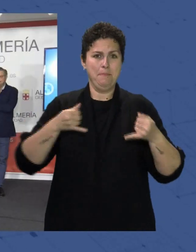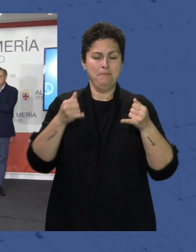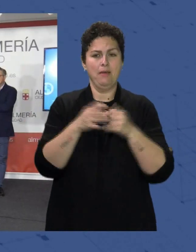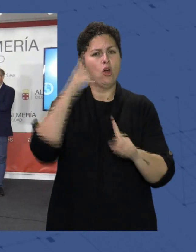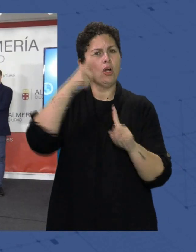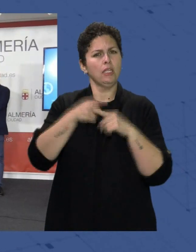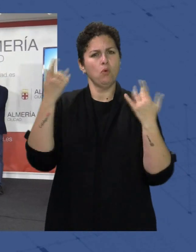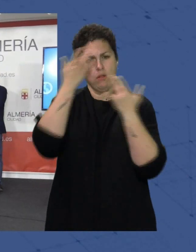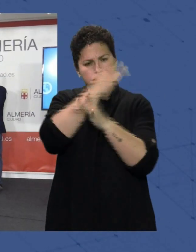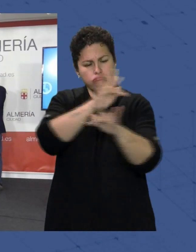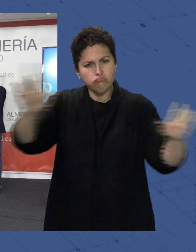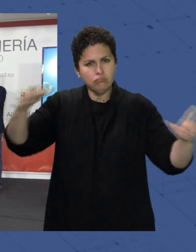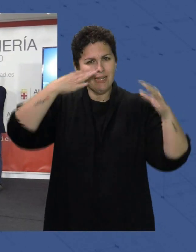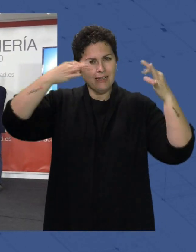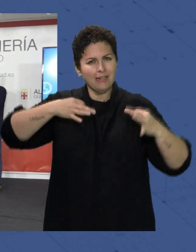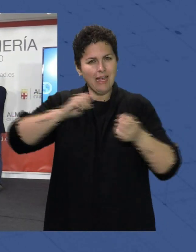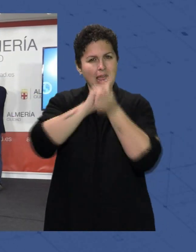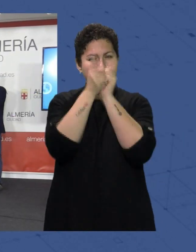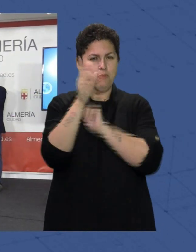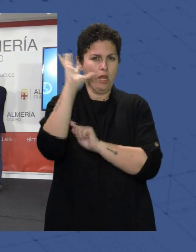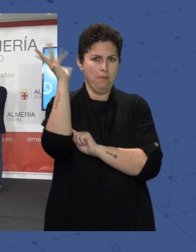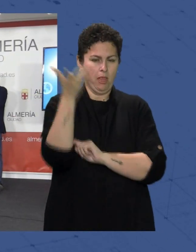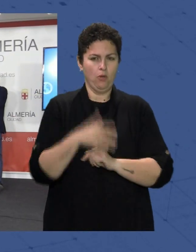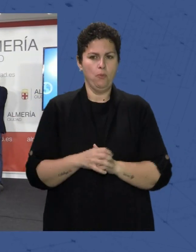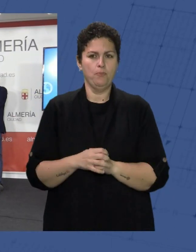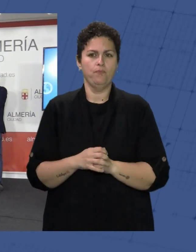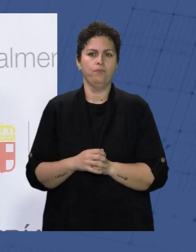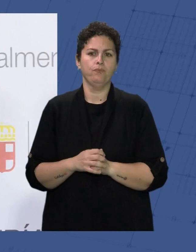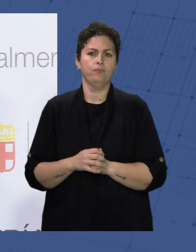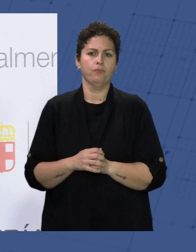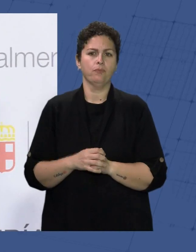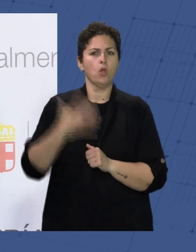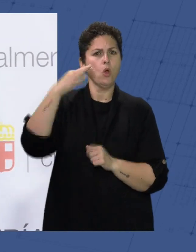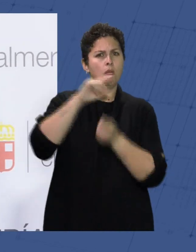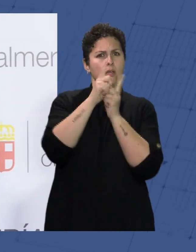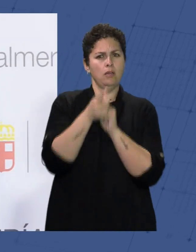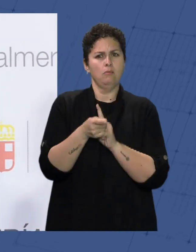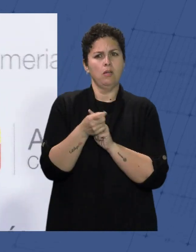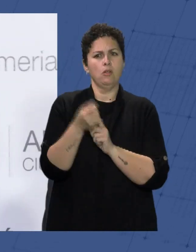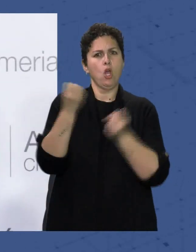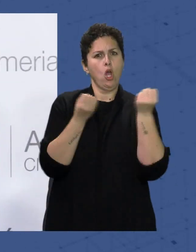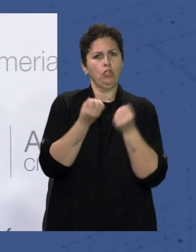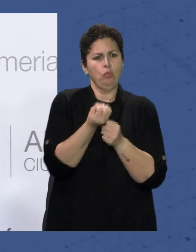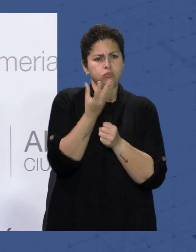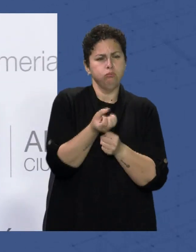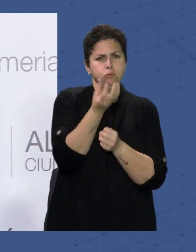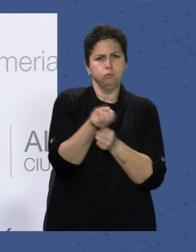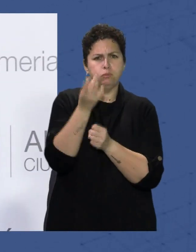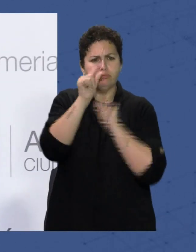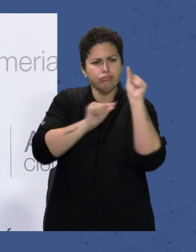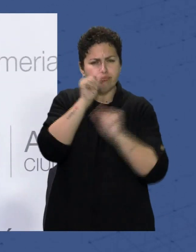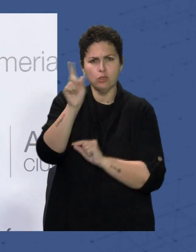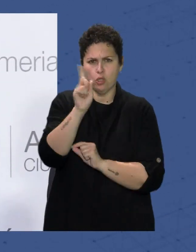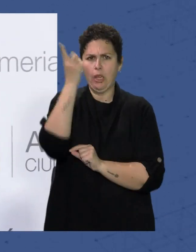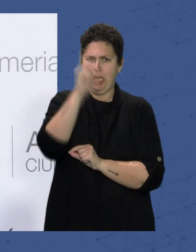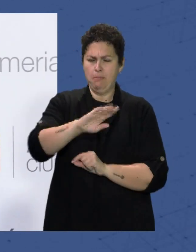Concienciar De la realidad Del cambio climático No solamente Afecta A las emisiones De los coches Afecta mucho El cambio climático